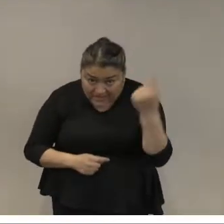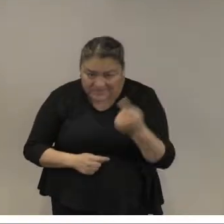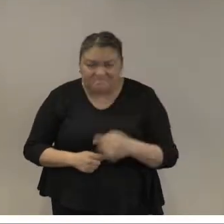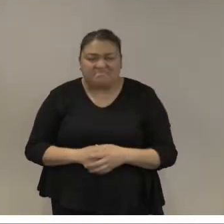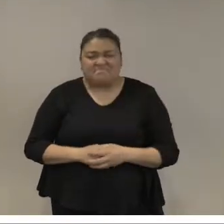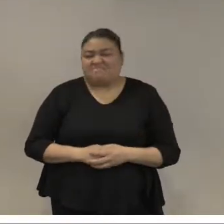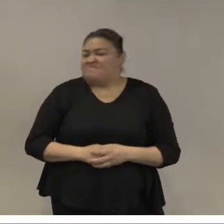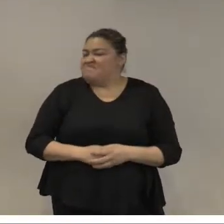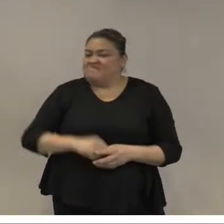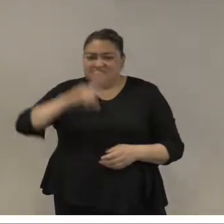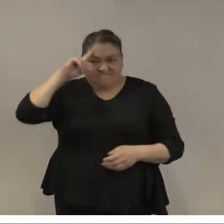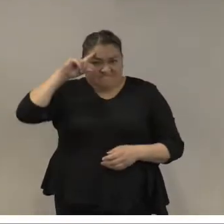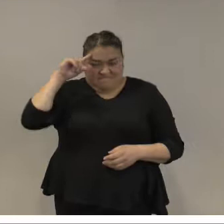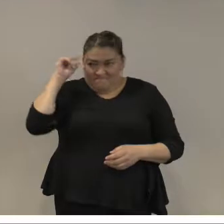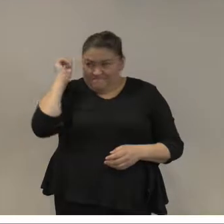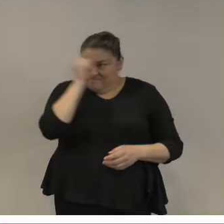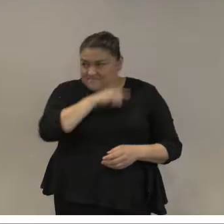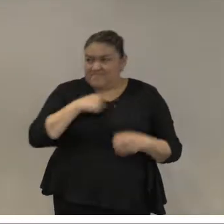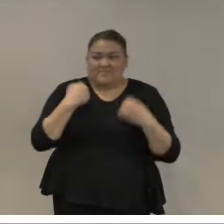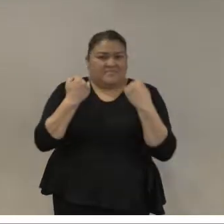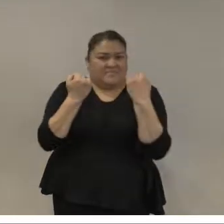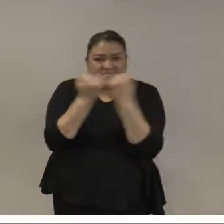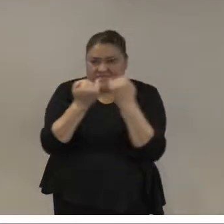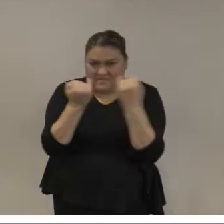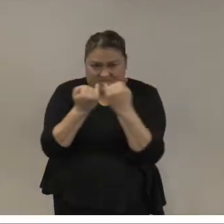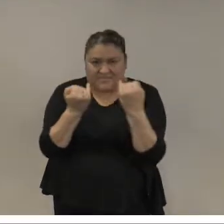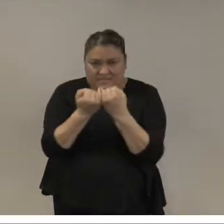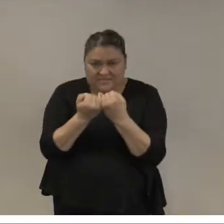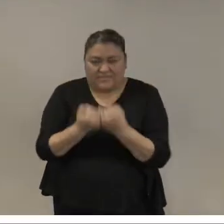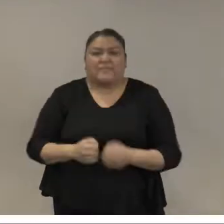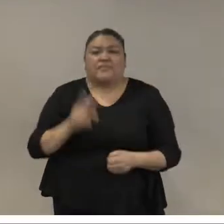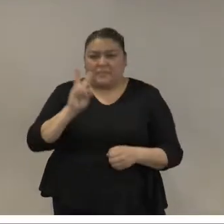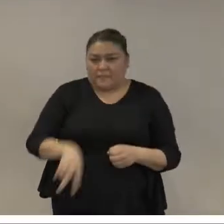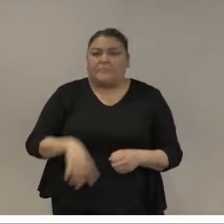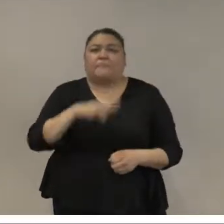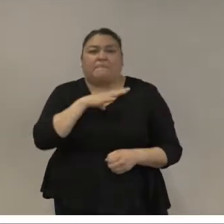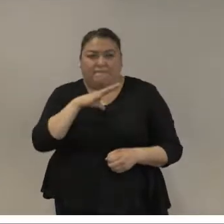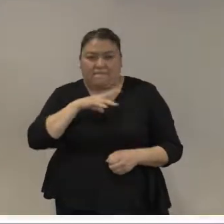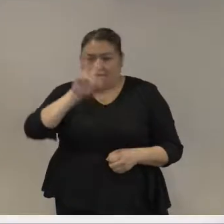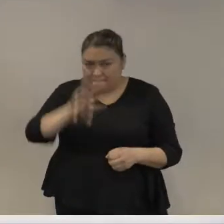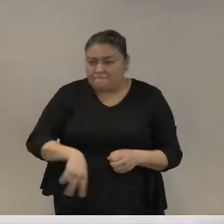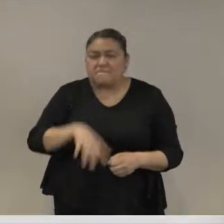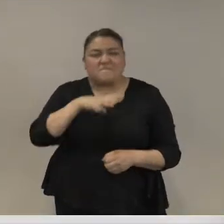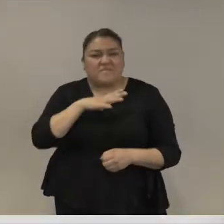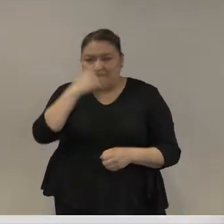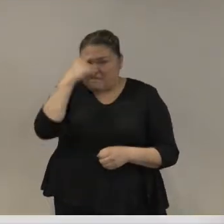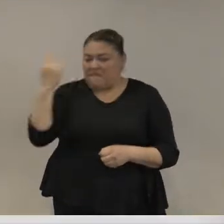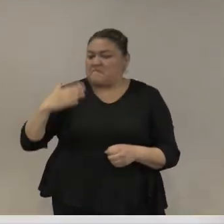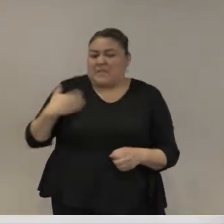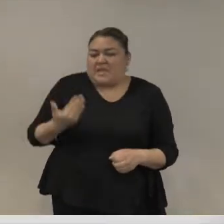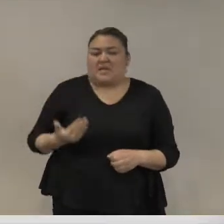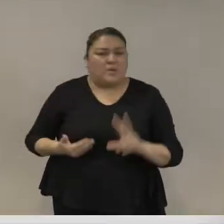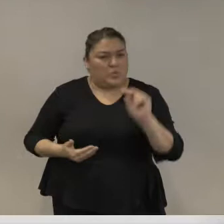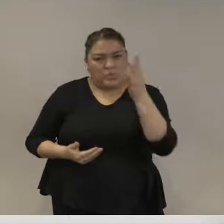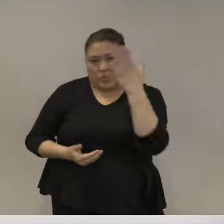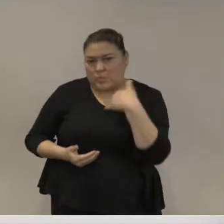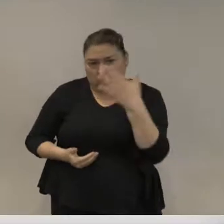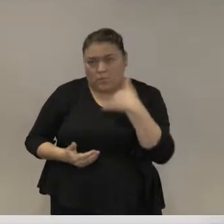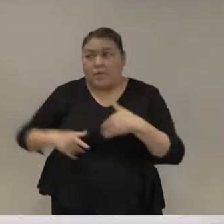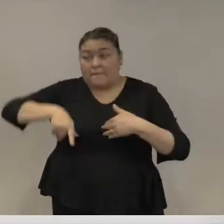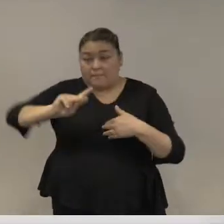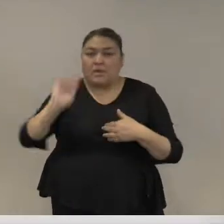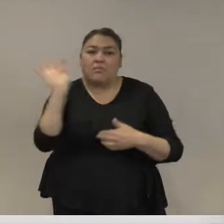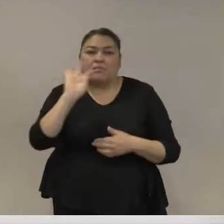no vengo a proponer ninguna soluciones mágicas porque no hay ojalá que pudiera decir si